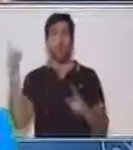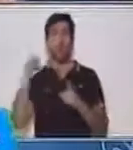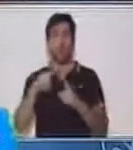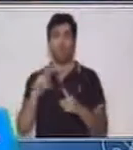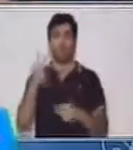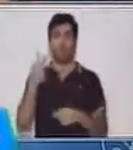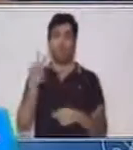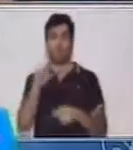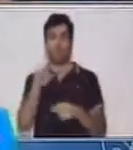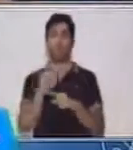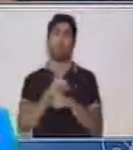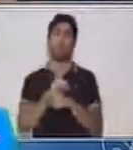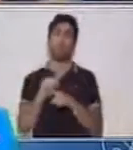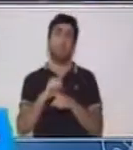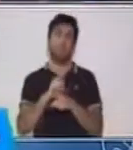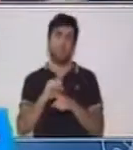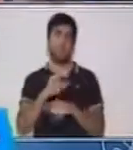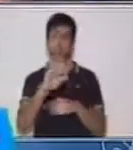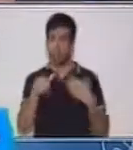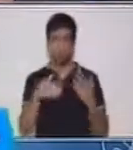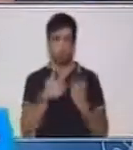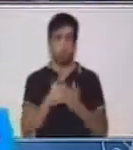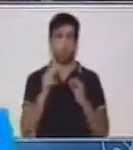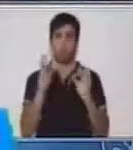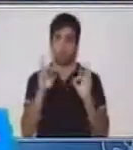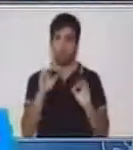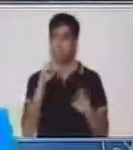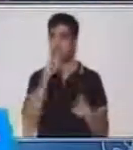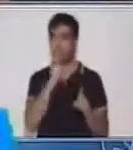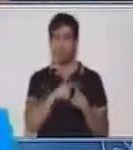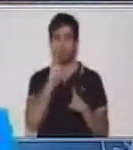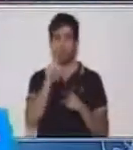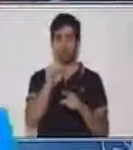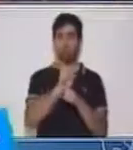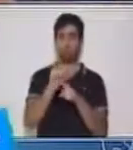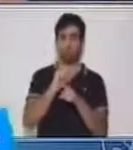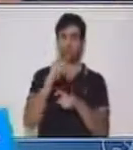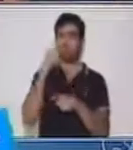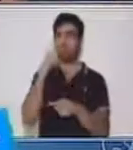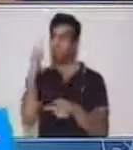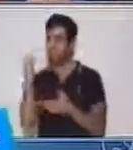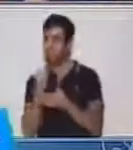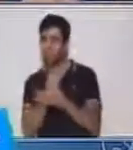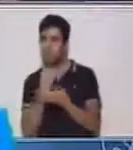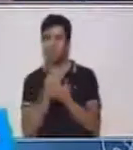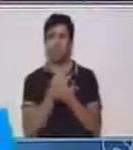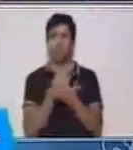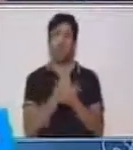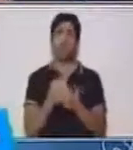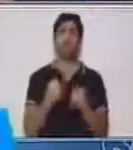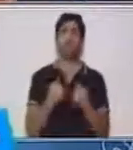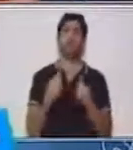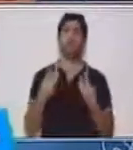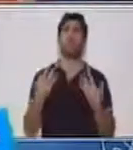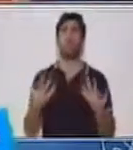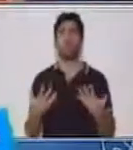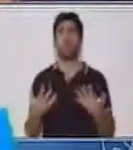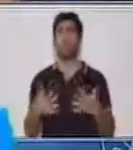ensayar esto y también te reto a que hagas ejercicios de investigar qué número hay,